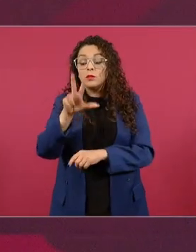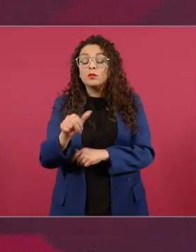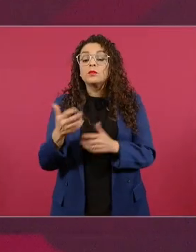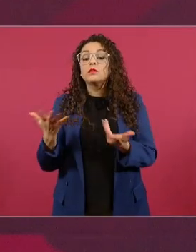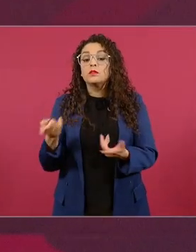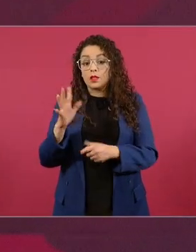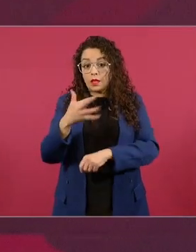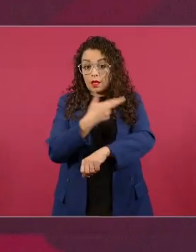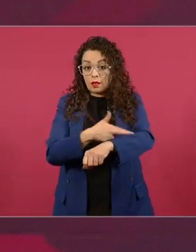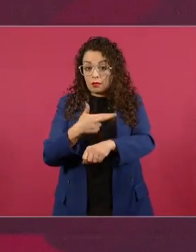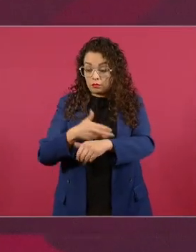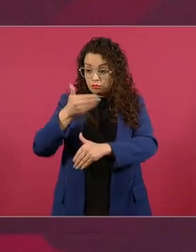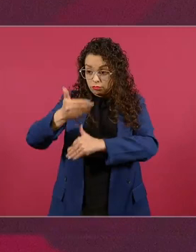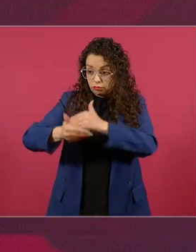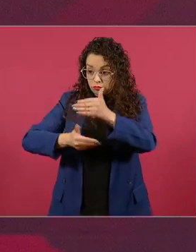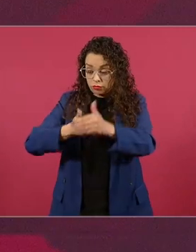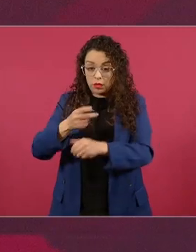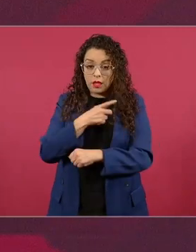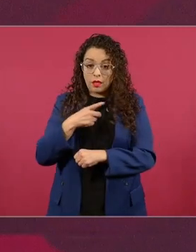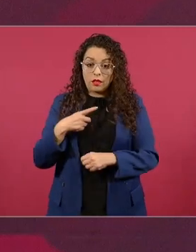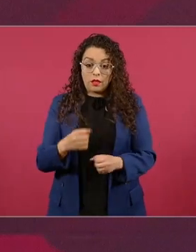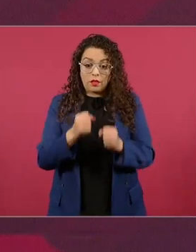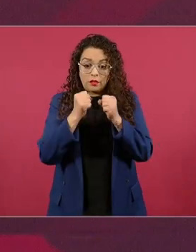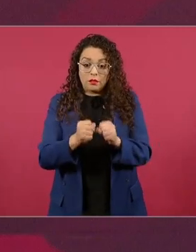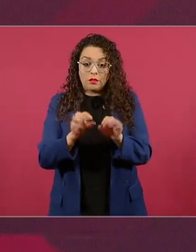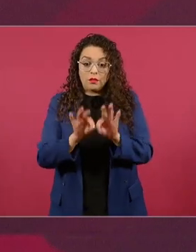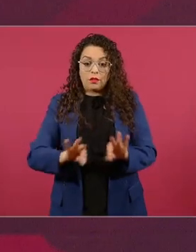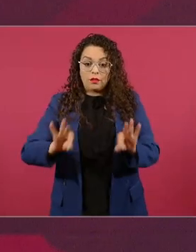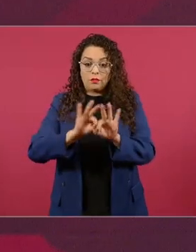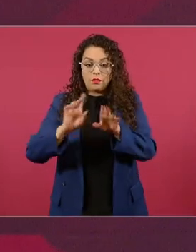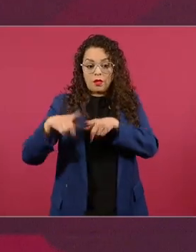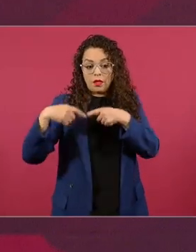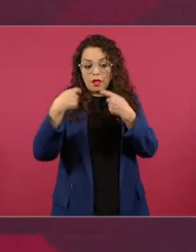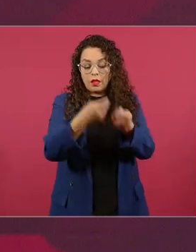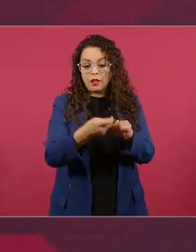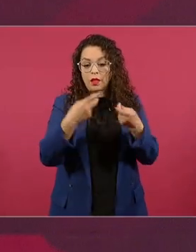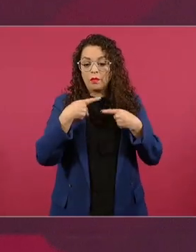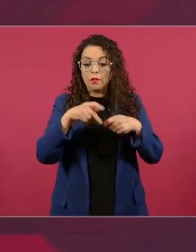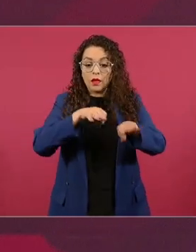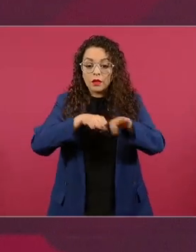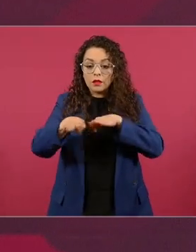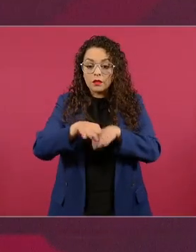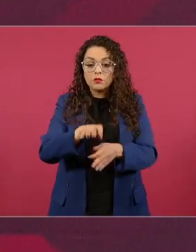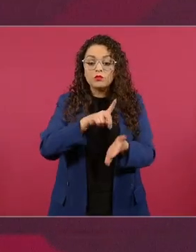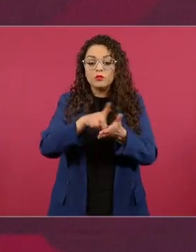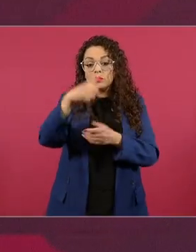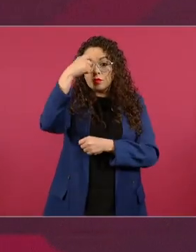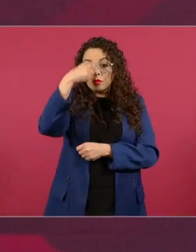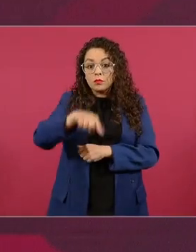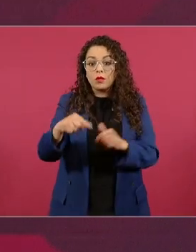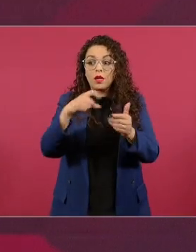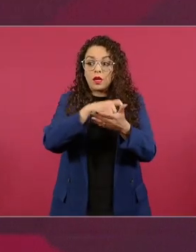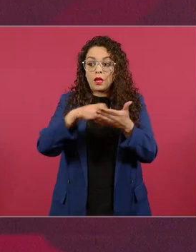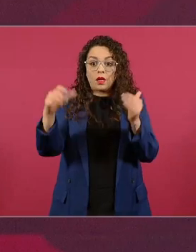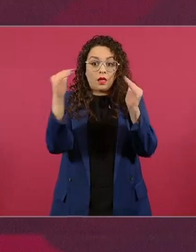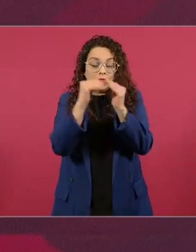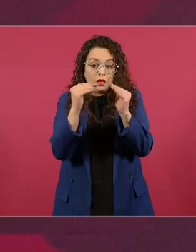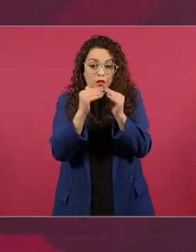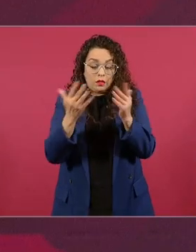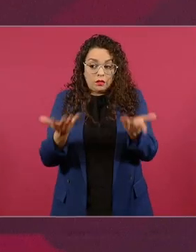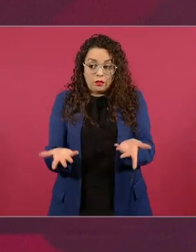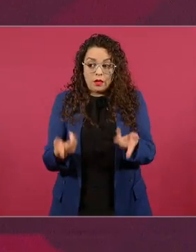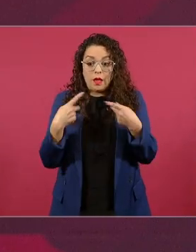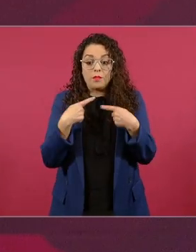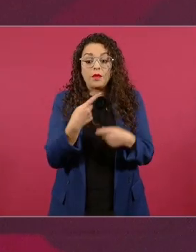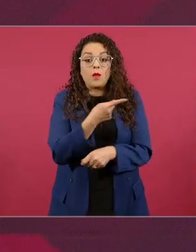garantizar el derecho a la vivienda a los trabajadores y a la gente más necesitada y hemos